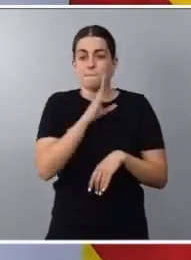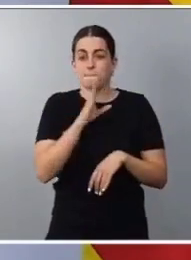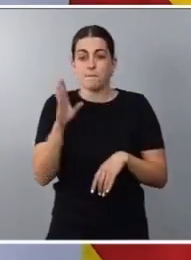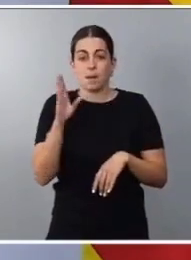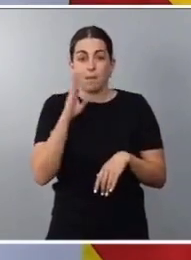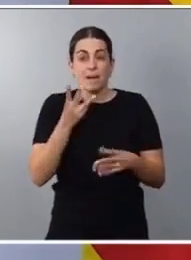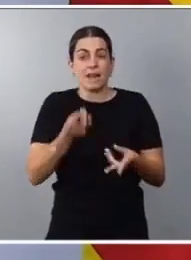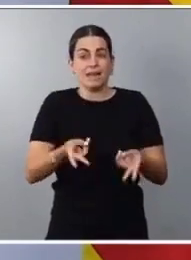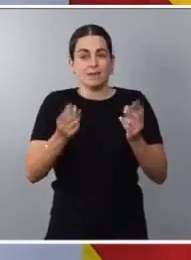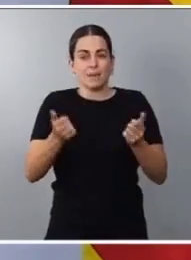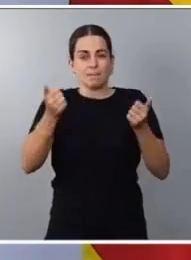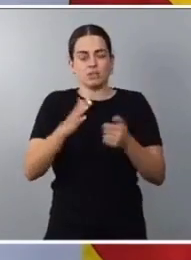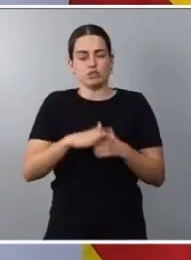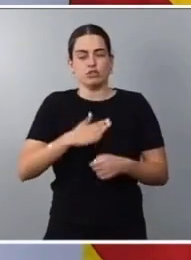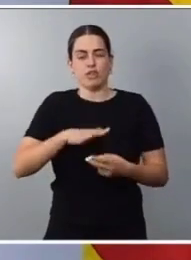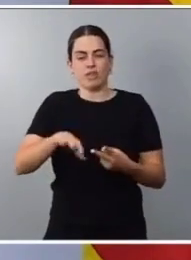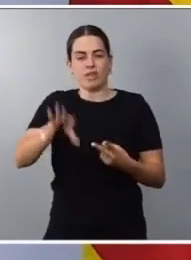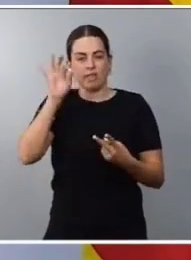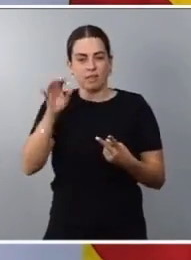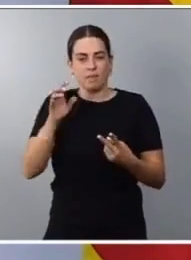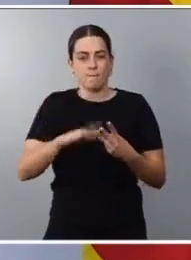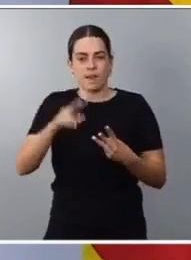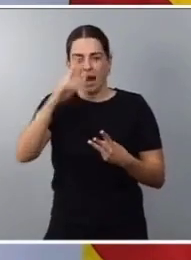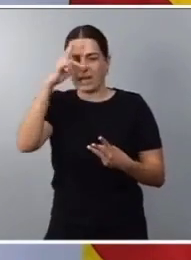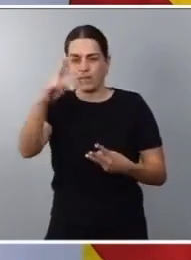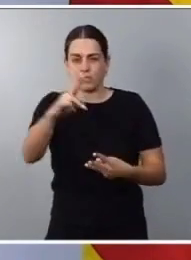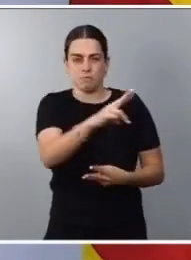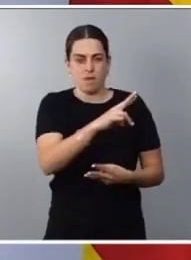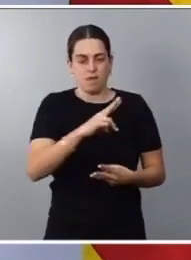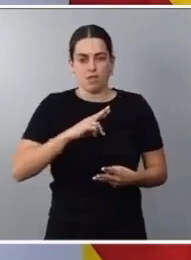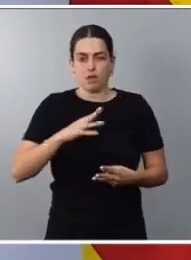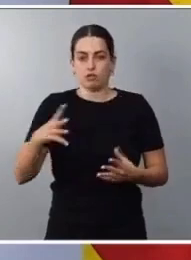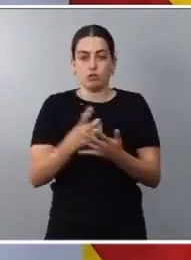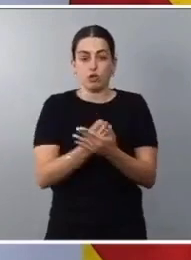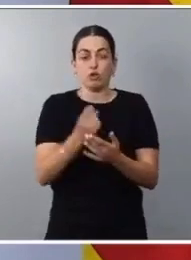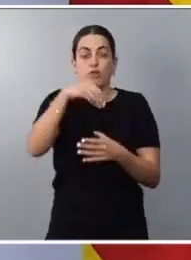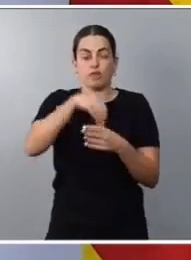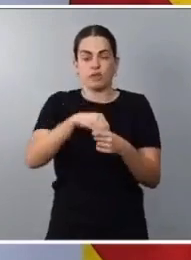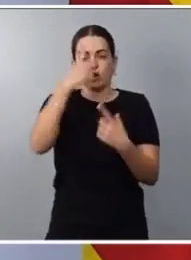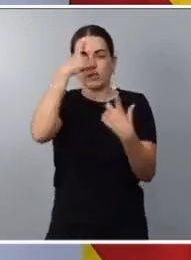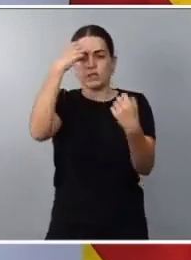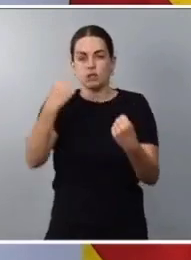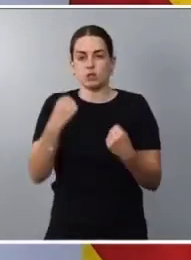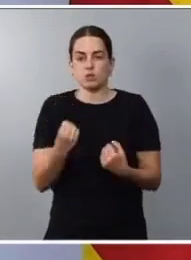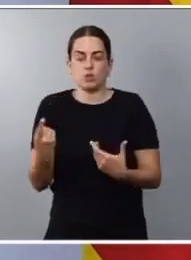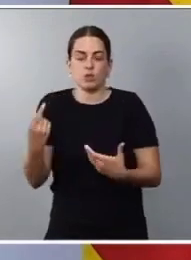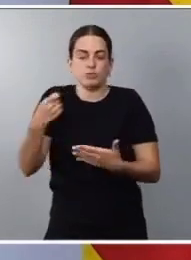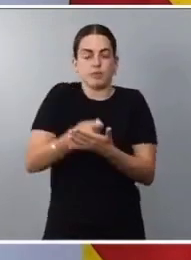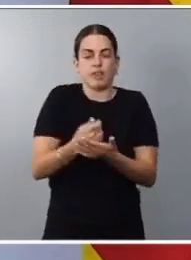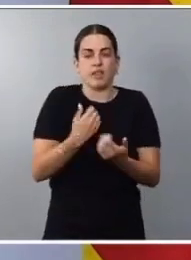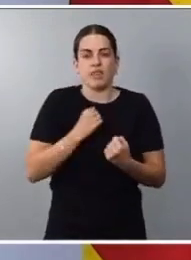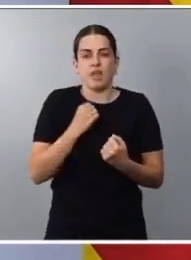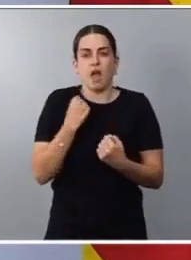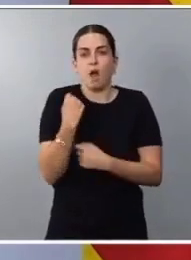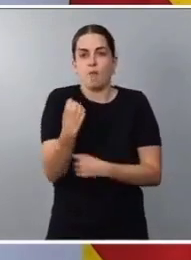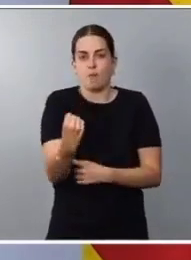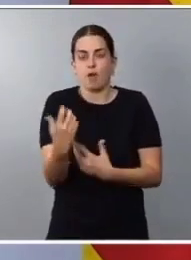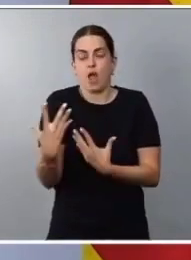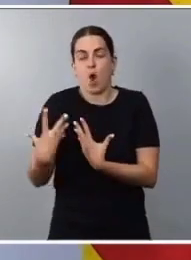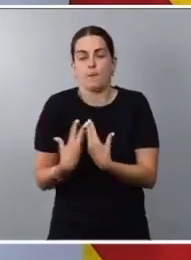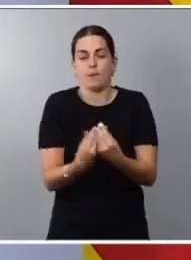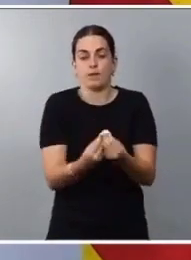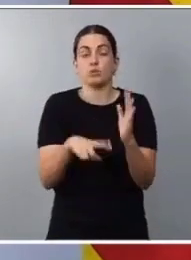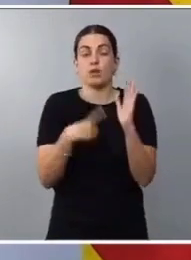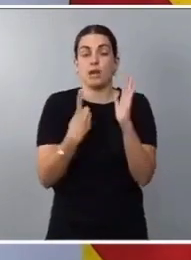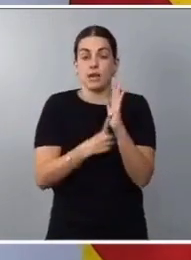sean decididas, sean respetadas y cuenten por parte de las instituciones con el mejor acompañamiento. Es una ley que será tramitada por